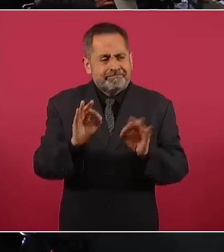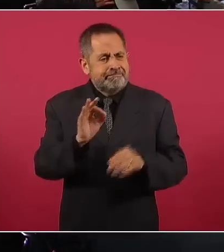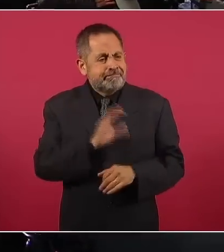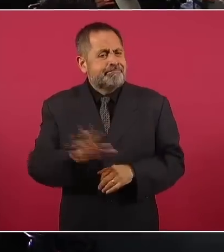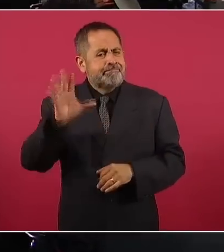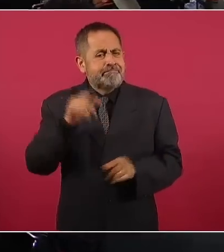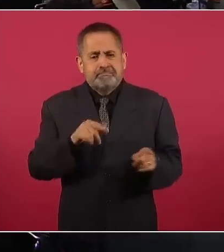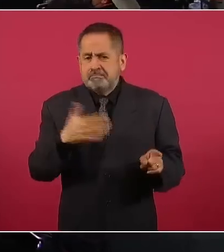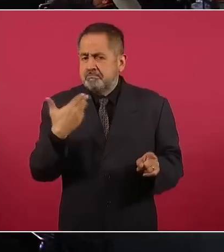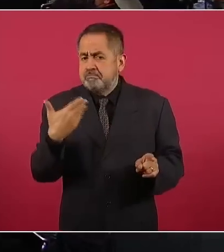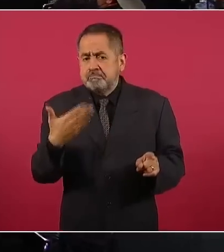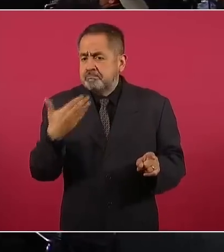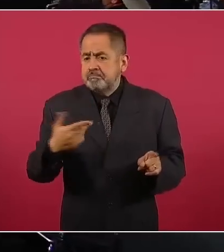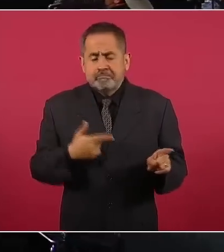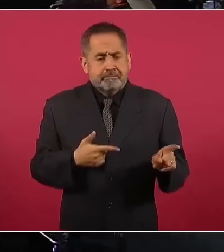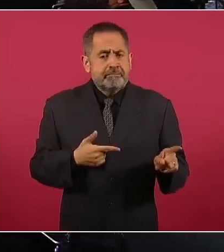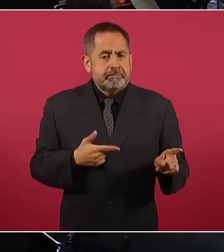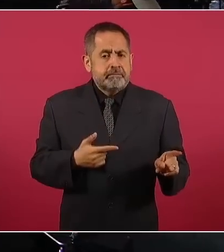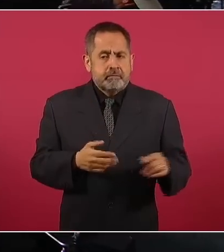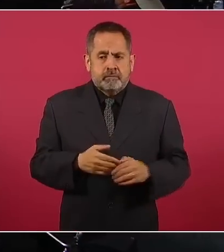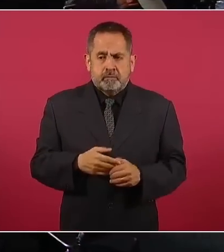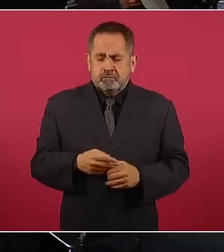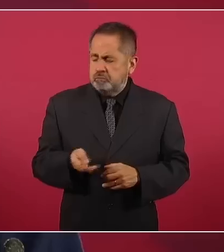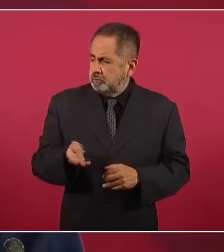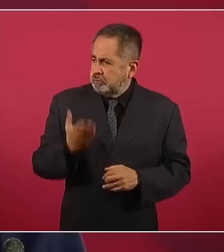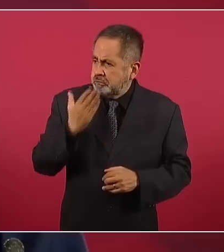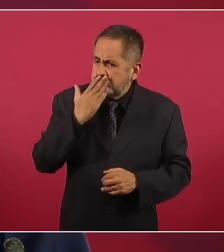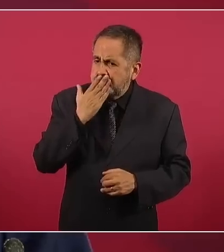muy bueno.